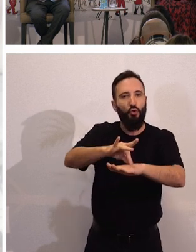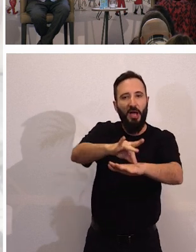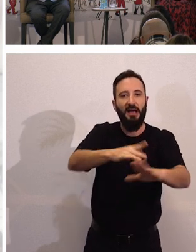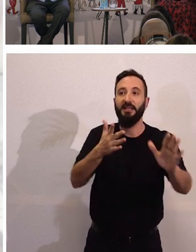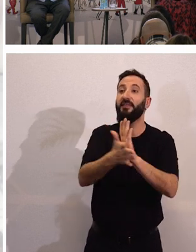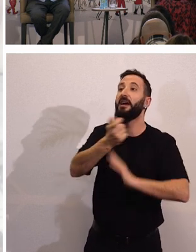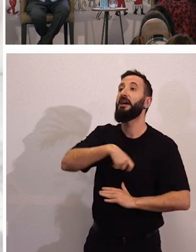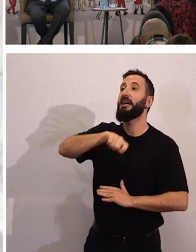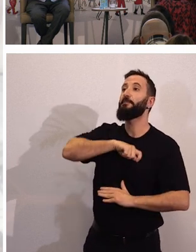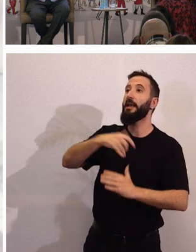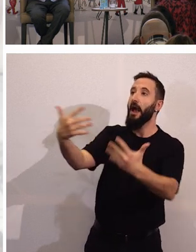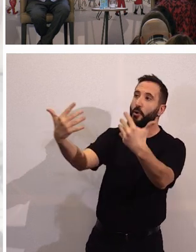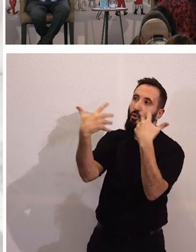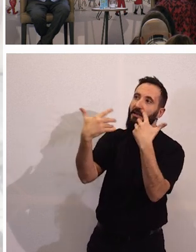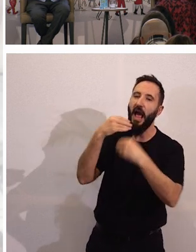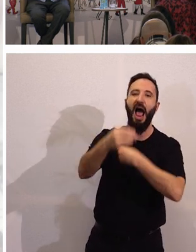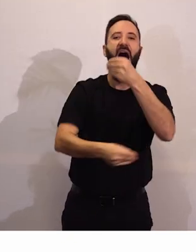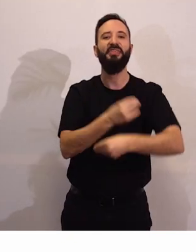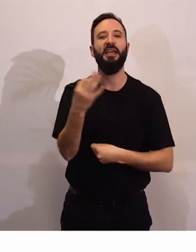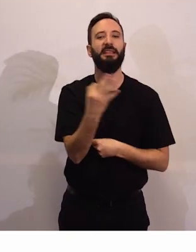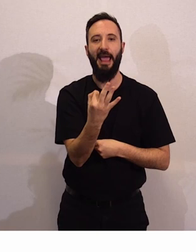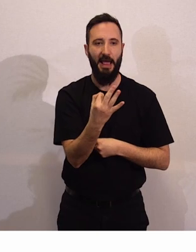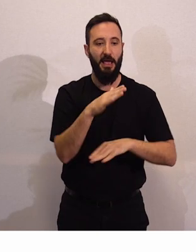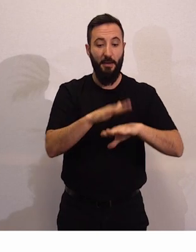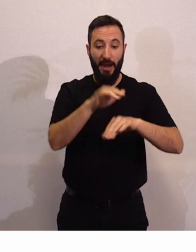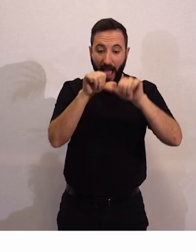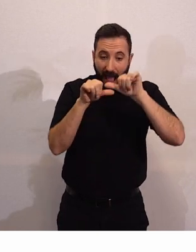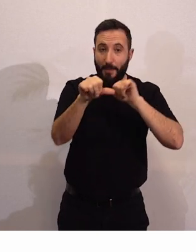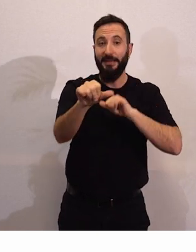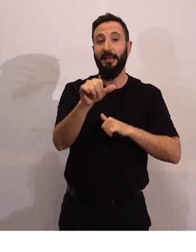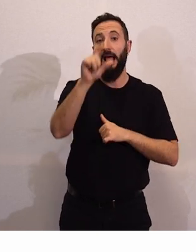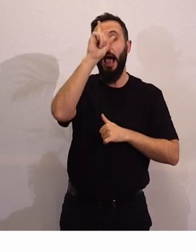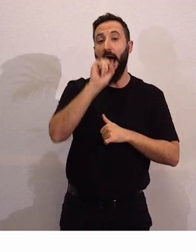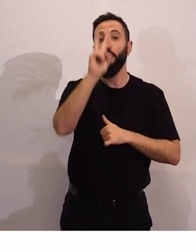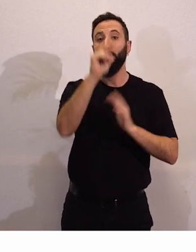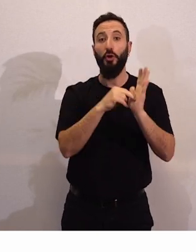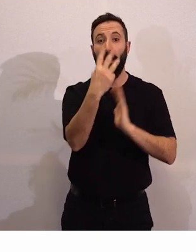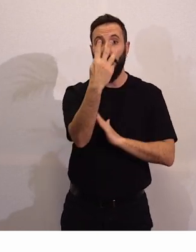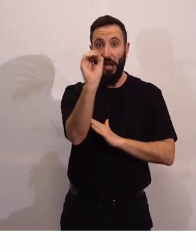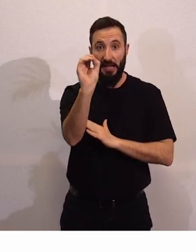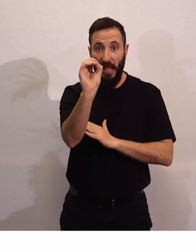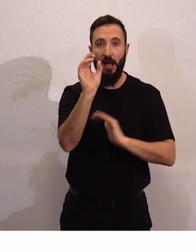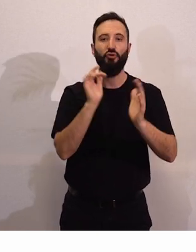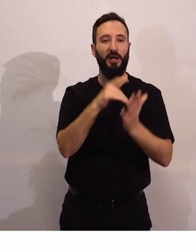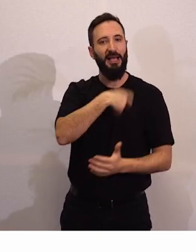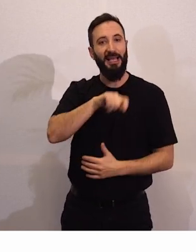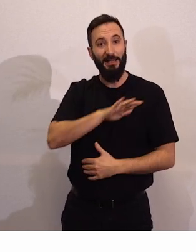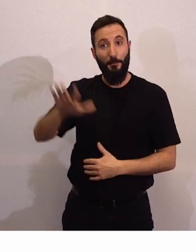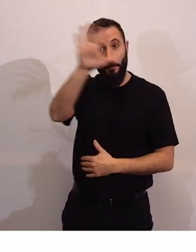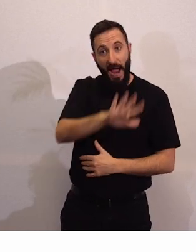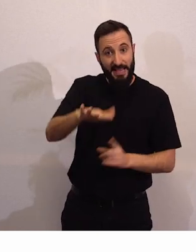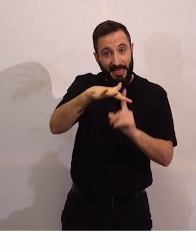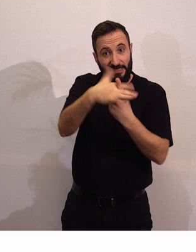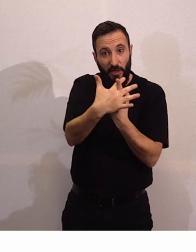lo que tenemos que hacer. Lo que tenemos que hacer para que España en 2030 sea mejor para